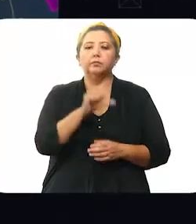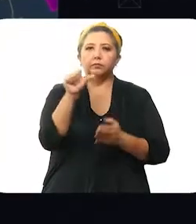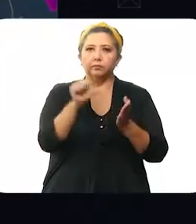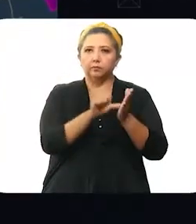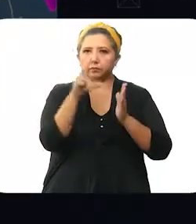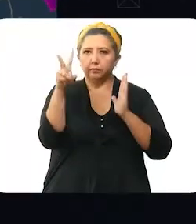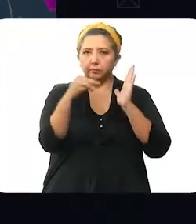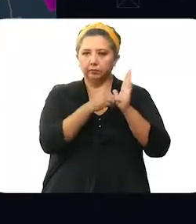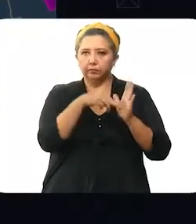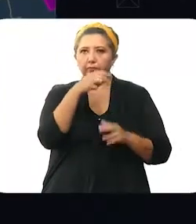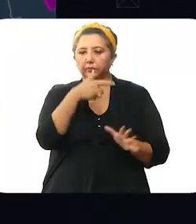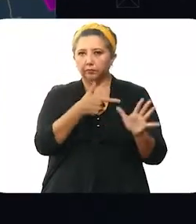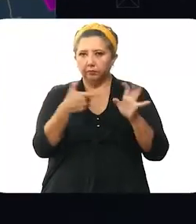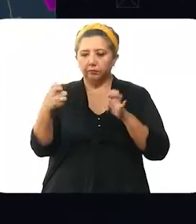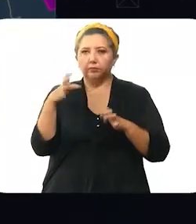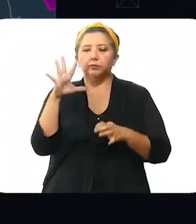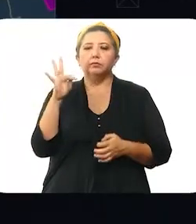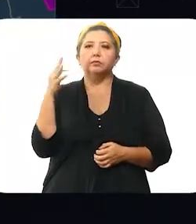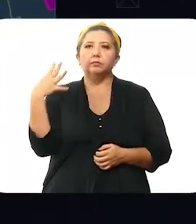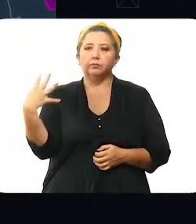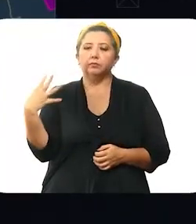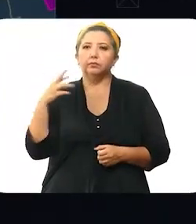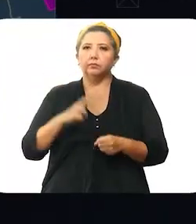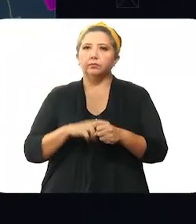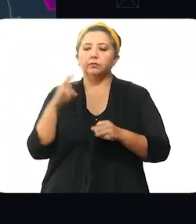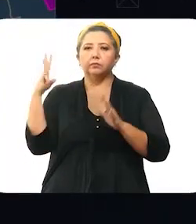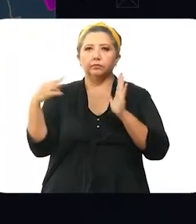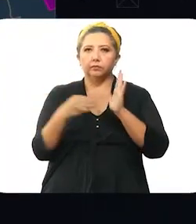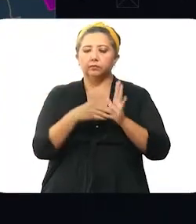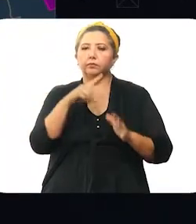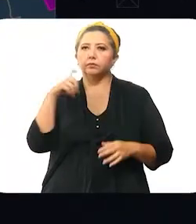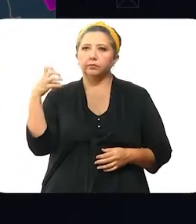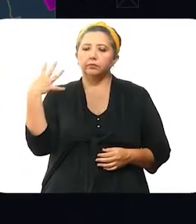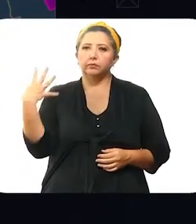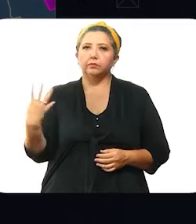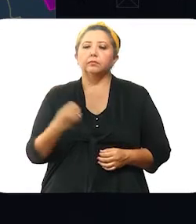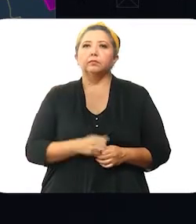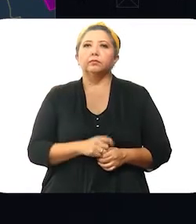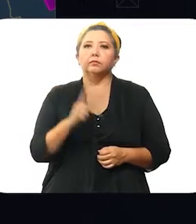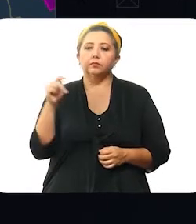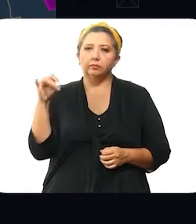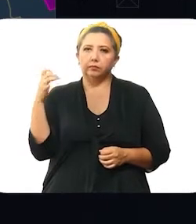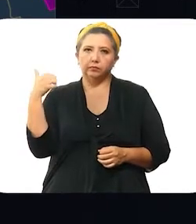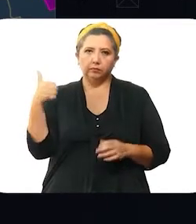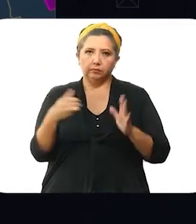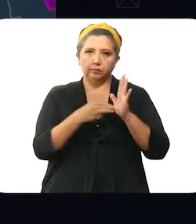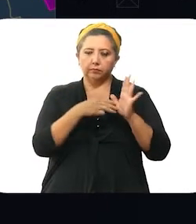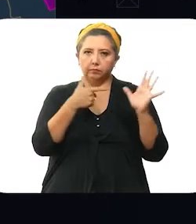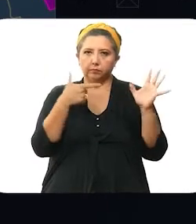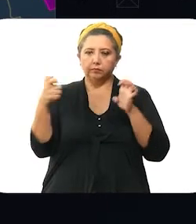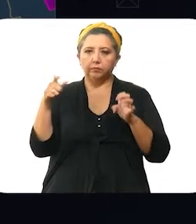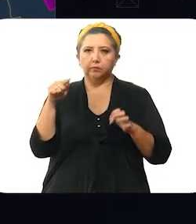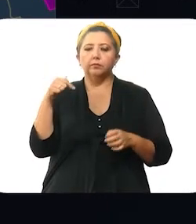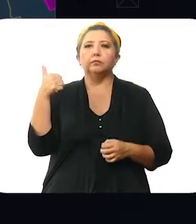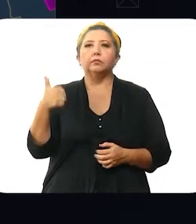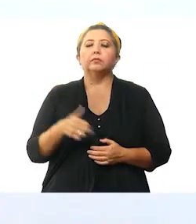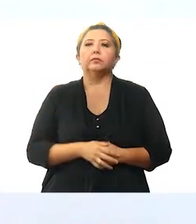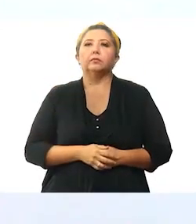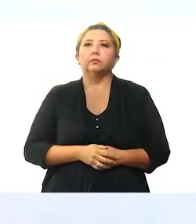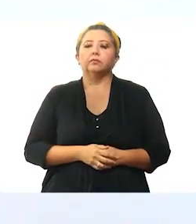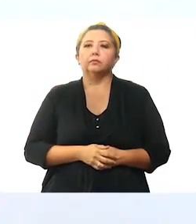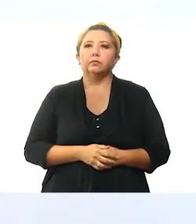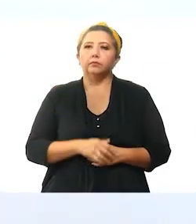centro, 2.744, en la zona sur, 4.104 y en la zona poniente, 6.776.